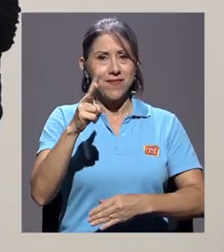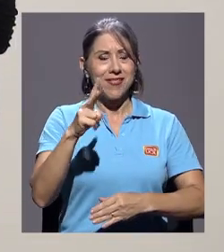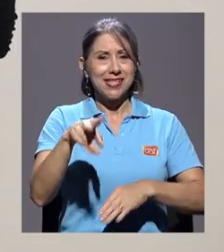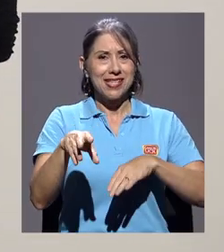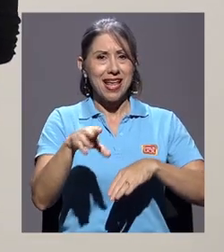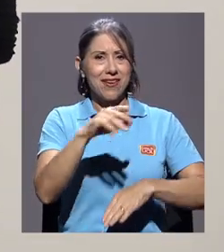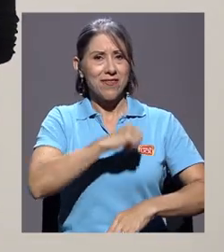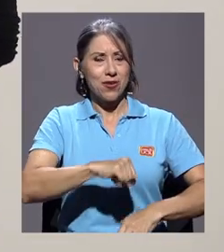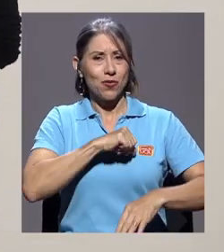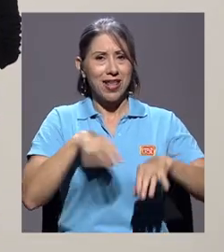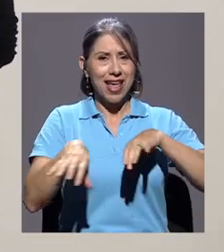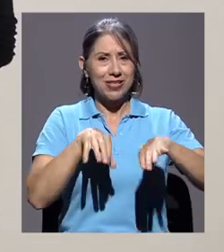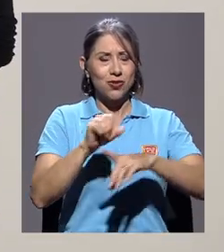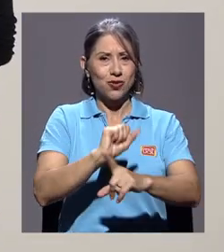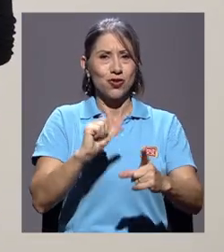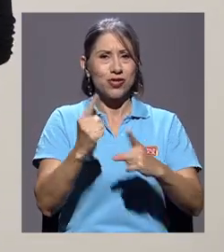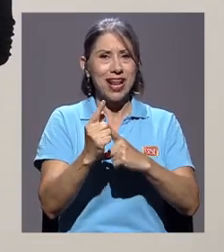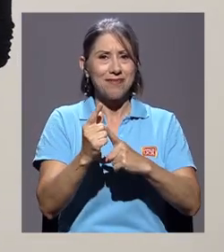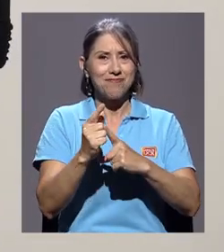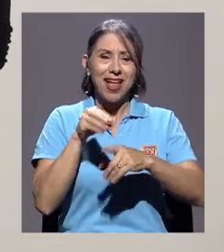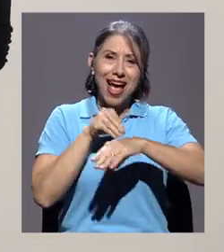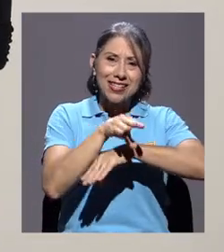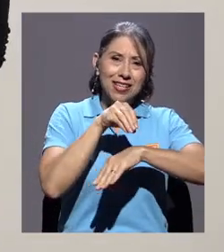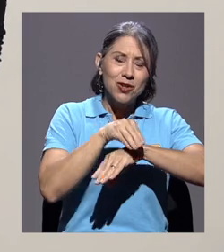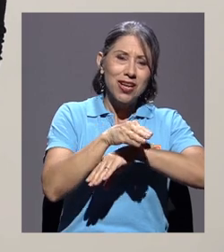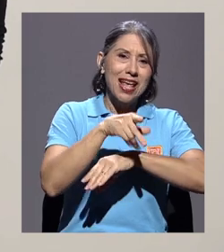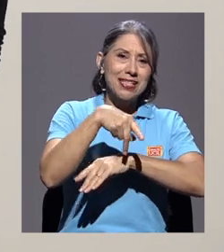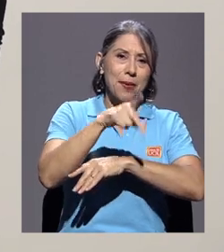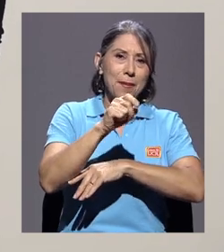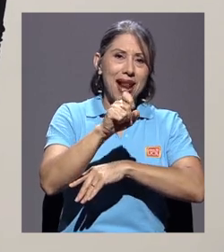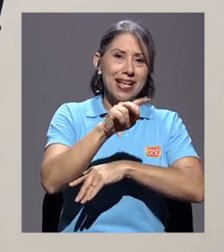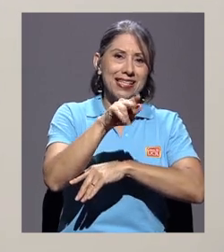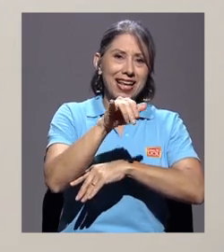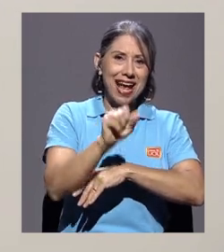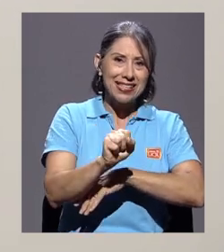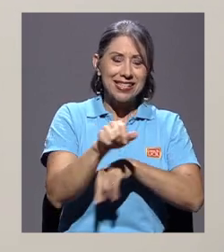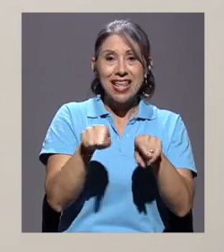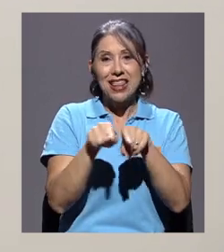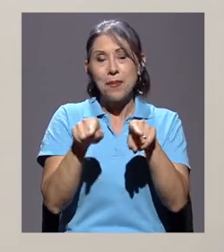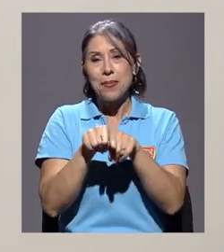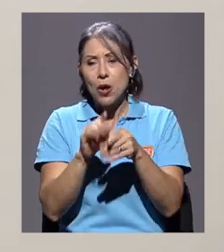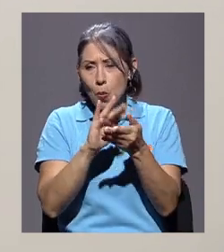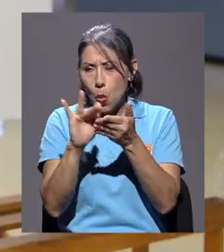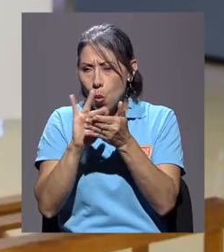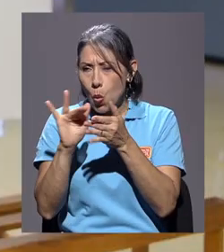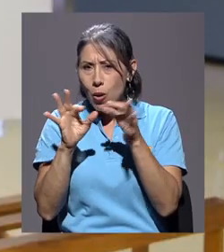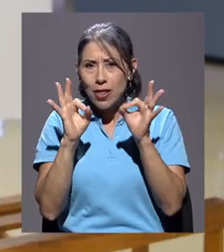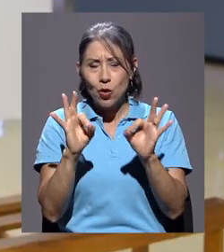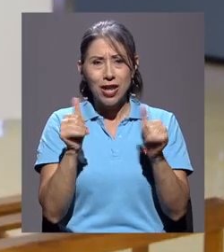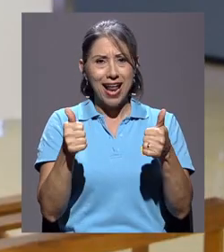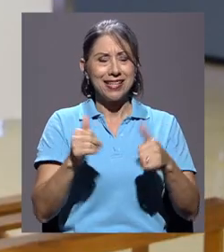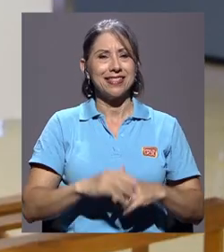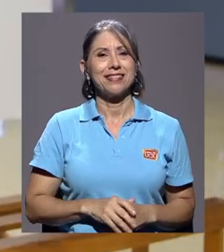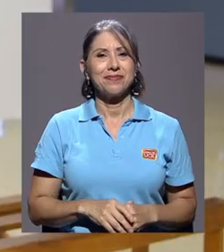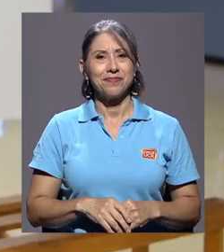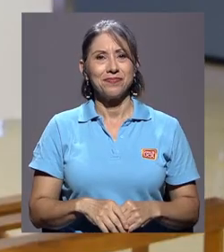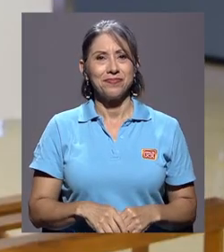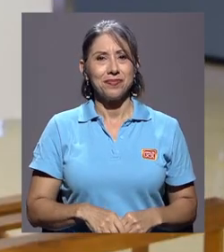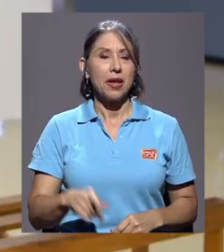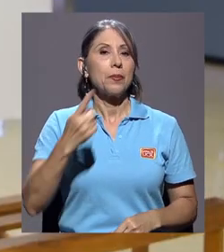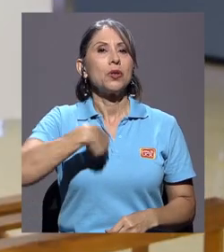Vicerrectoría de Acción Social de Asesorías Plásticas y Curatoriales. Bueno, nosotros lo que hacemos es